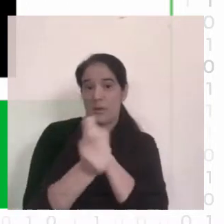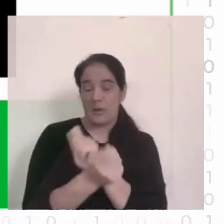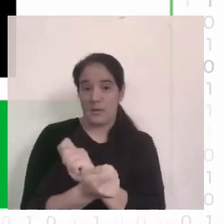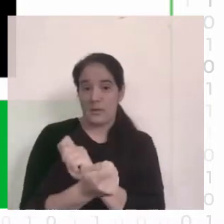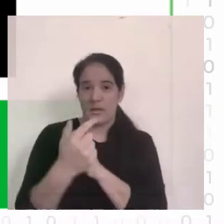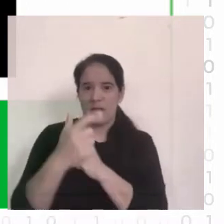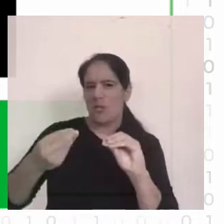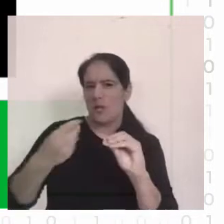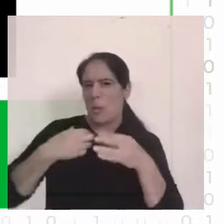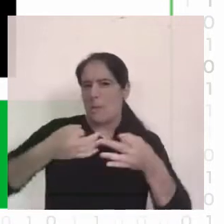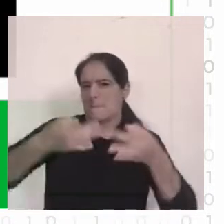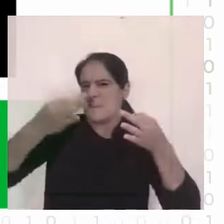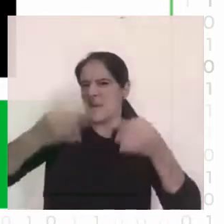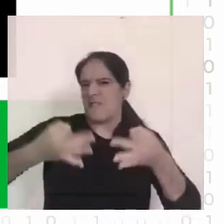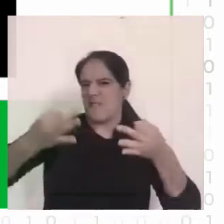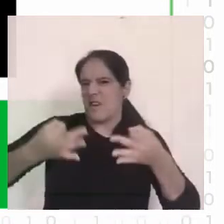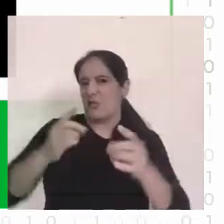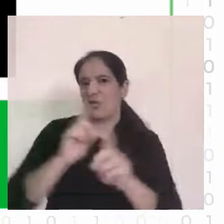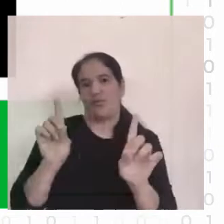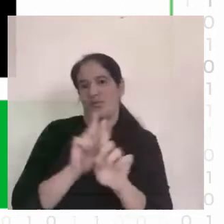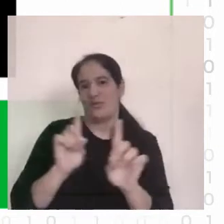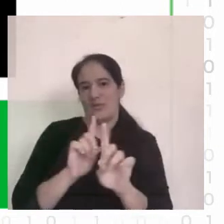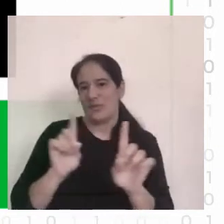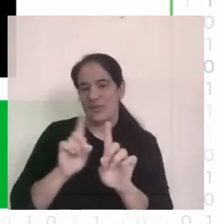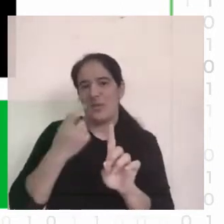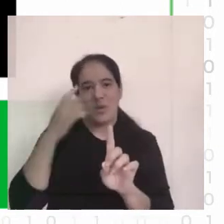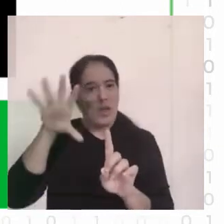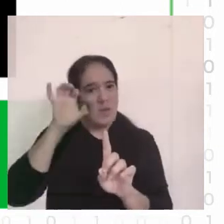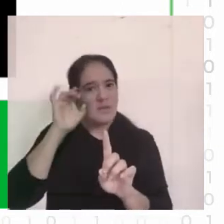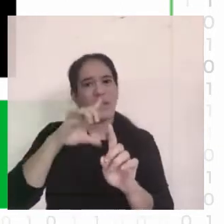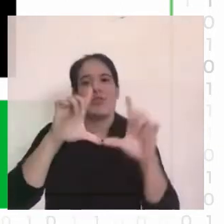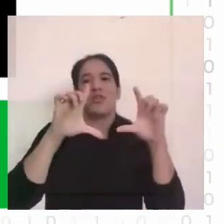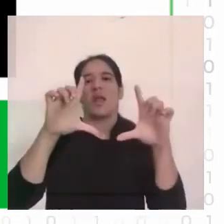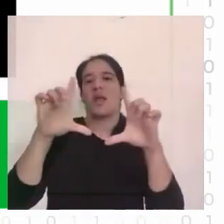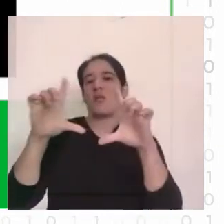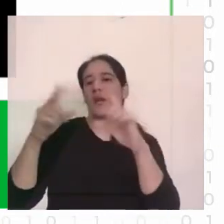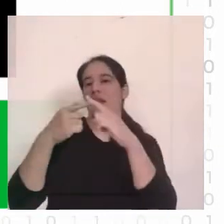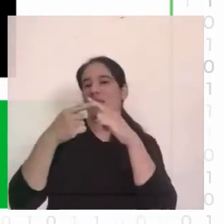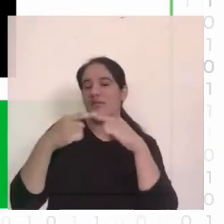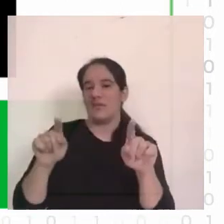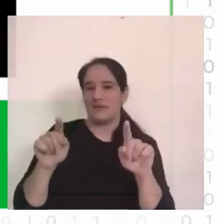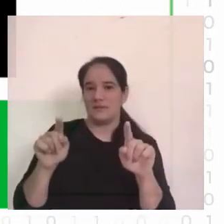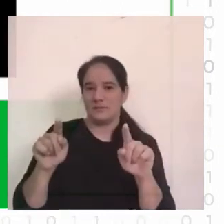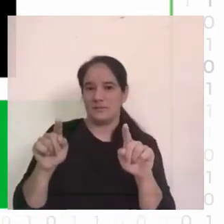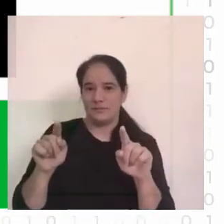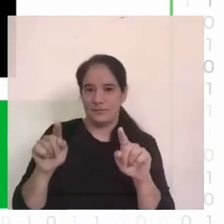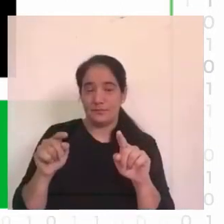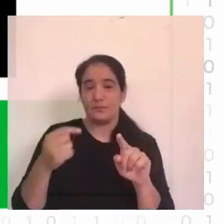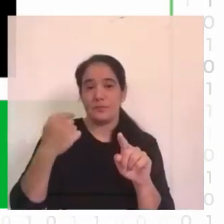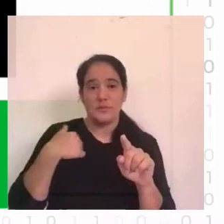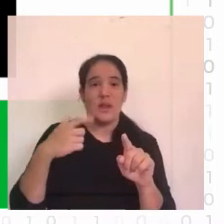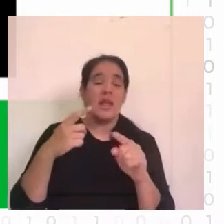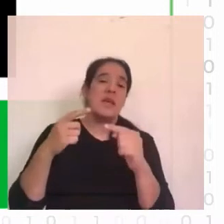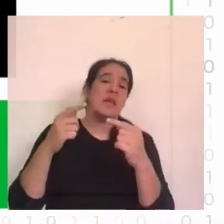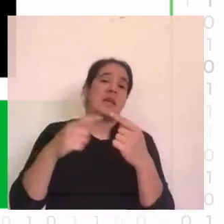olvidarse que estamos trabajando con variables sedatorias y por tanto hay veces que si bien hay diferencias en los modelos de ruido estas no son